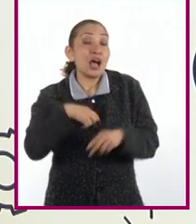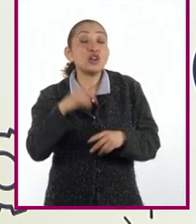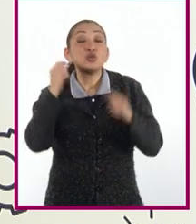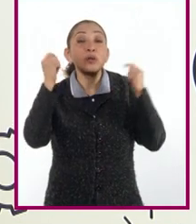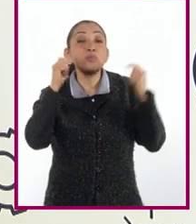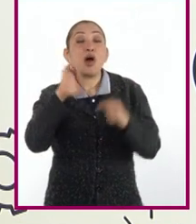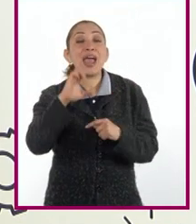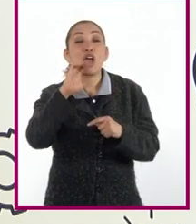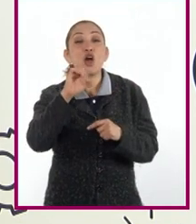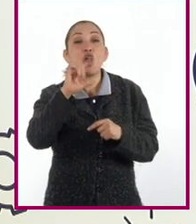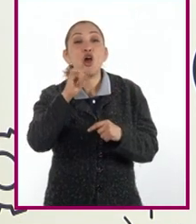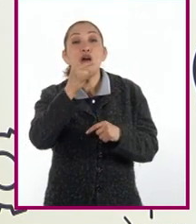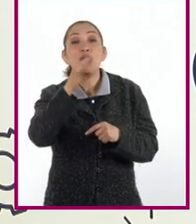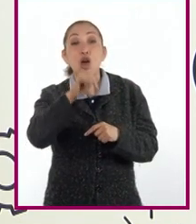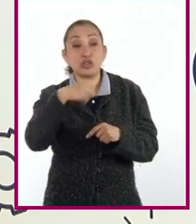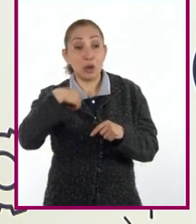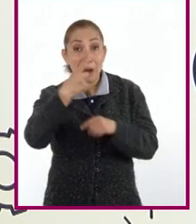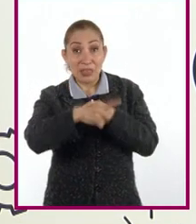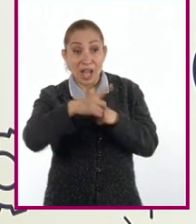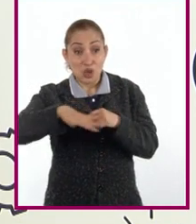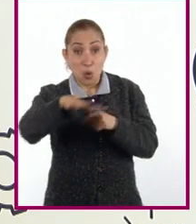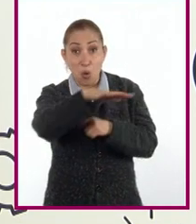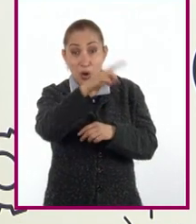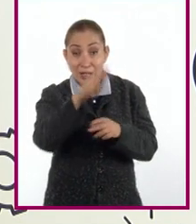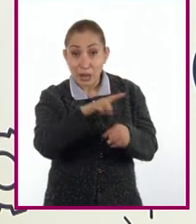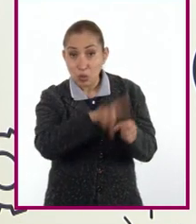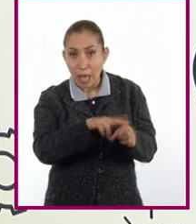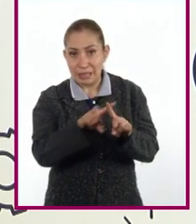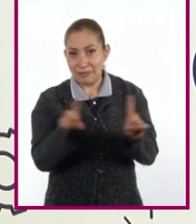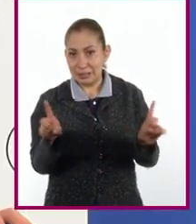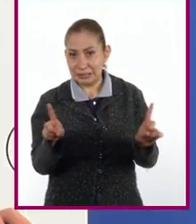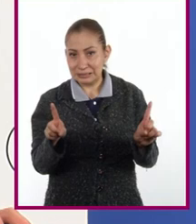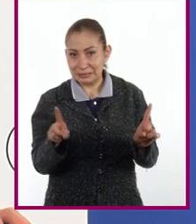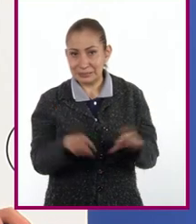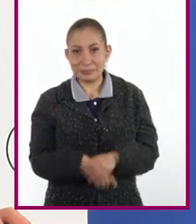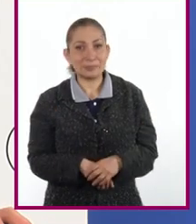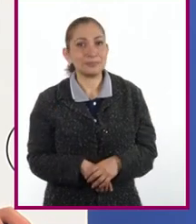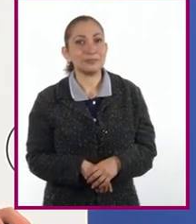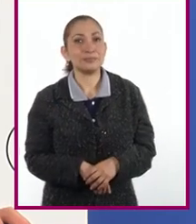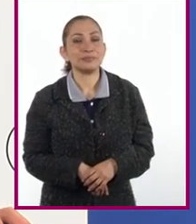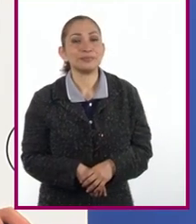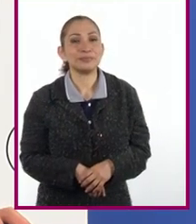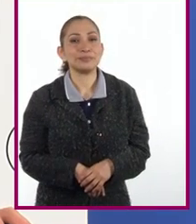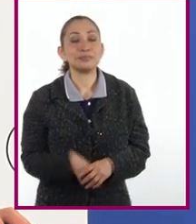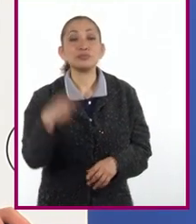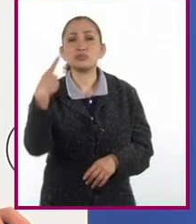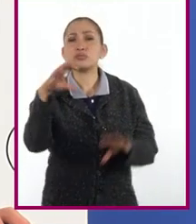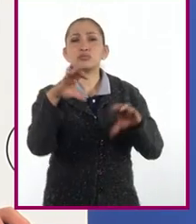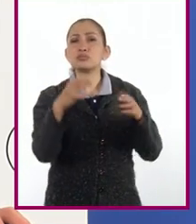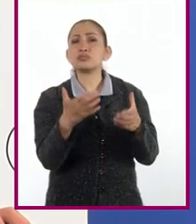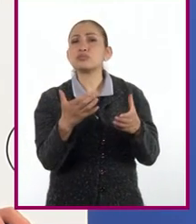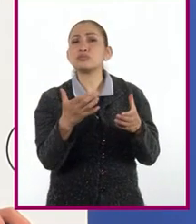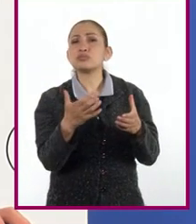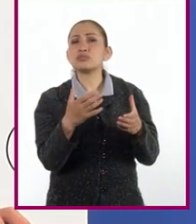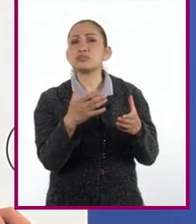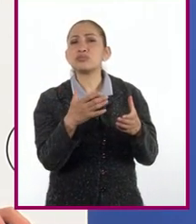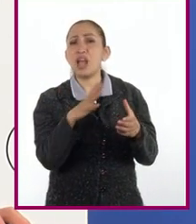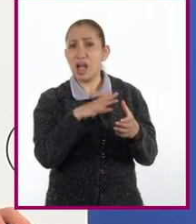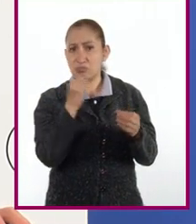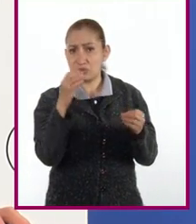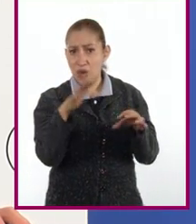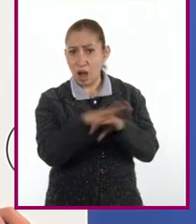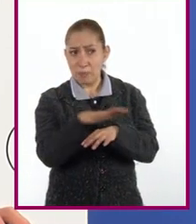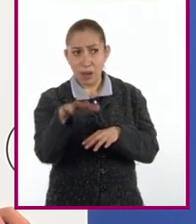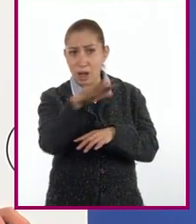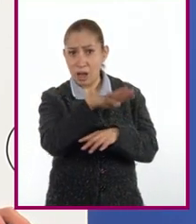ecológico, donde el impacto sobre la naturaleza es diferente. En sus comunidades, ¿qué tanto se ha